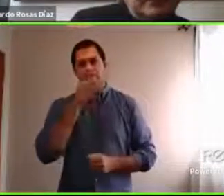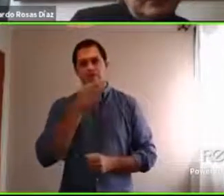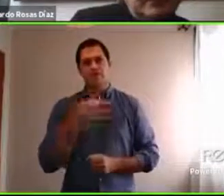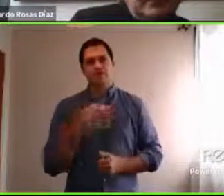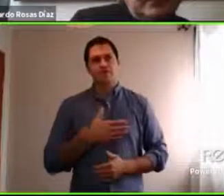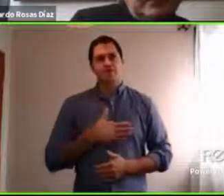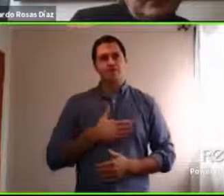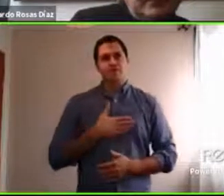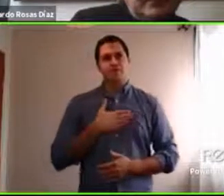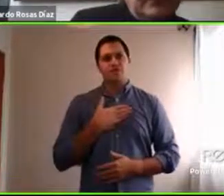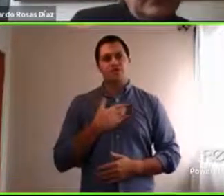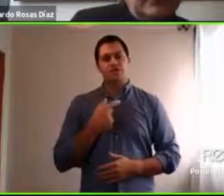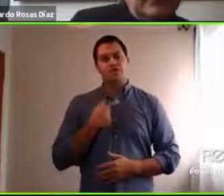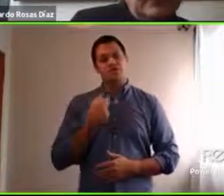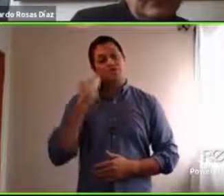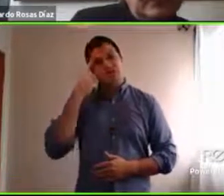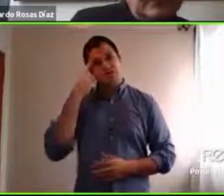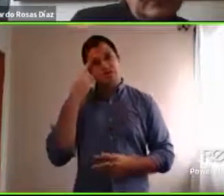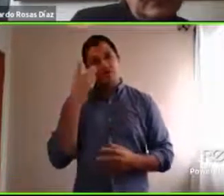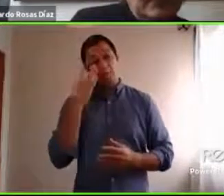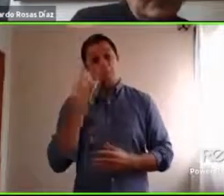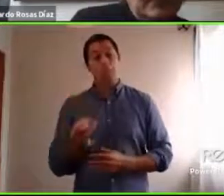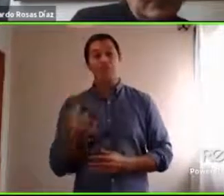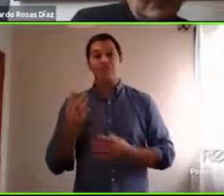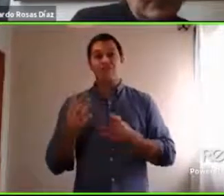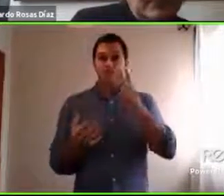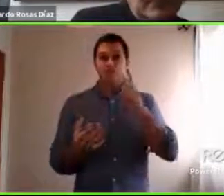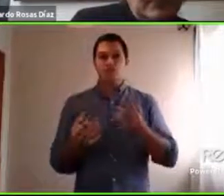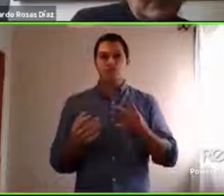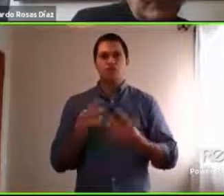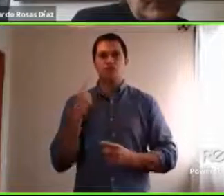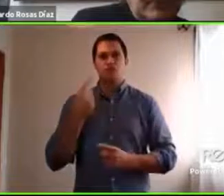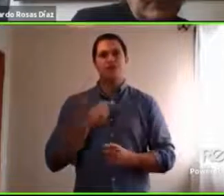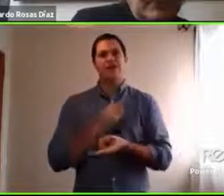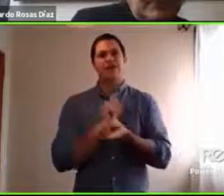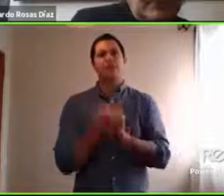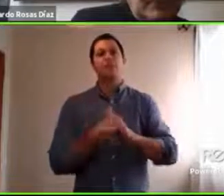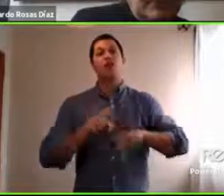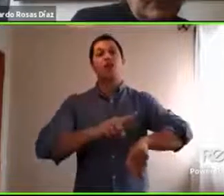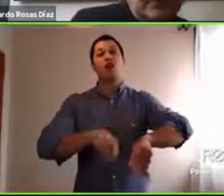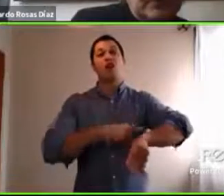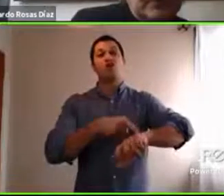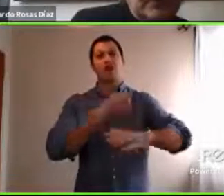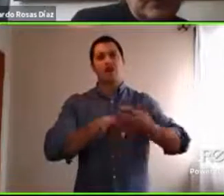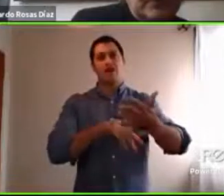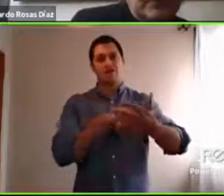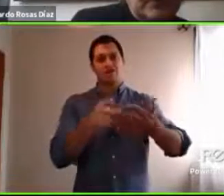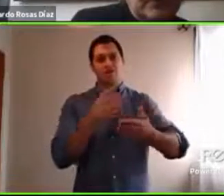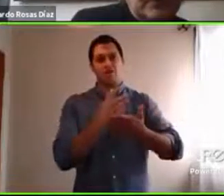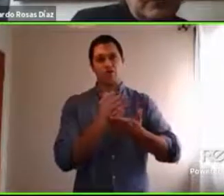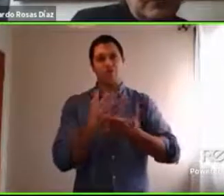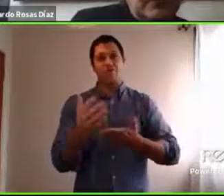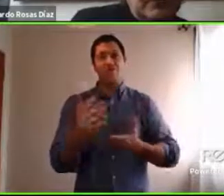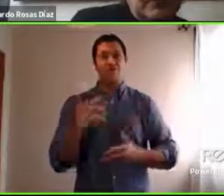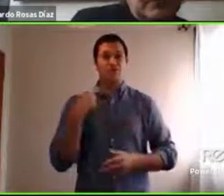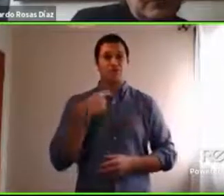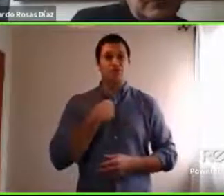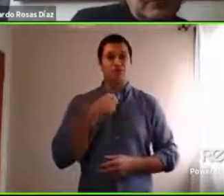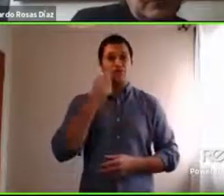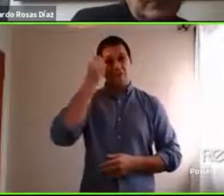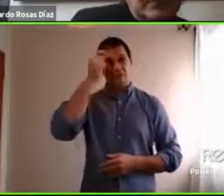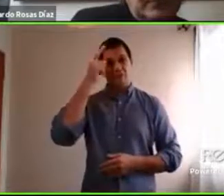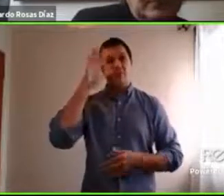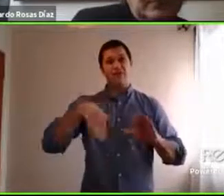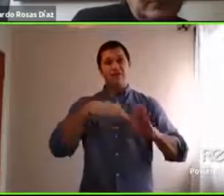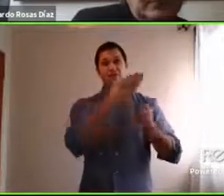creo que sería maravilloso entiendo que a veces en la escuela funciona como un depósito pero no en el mal sentido